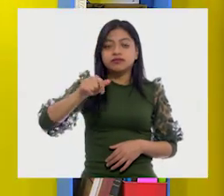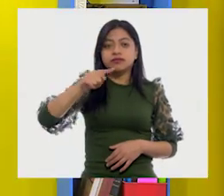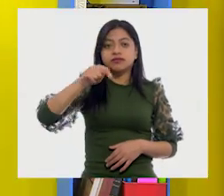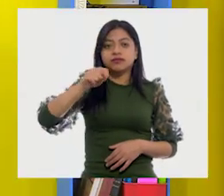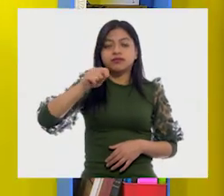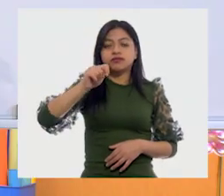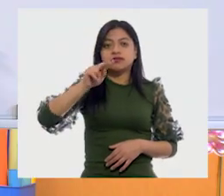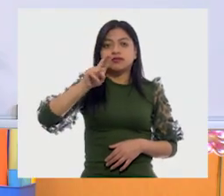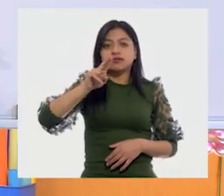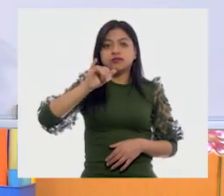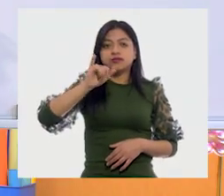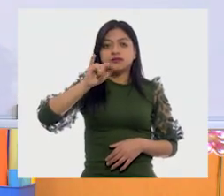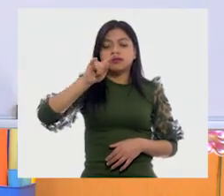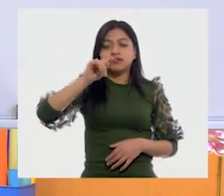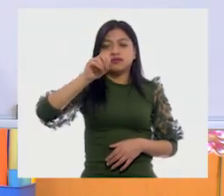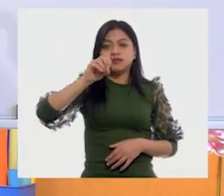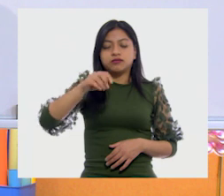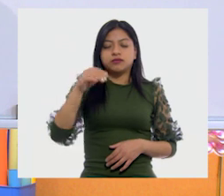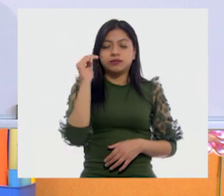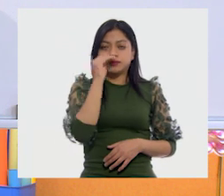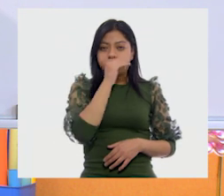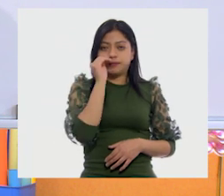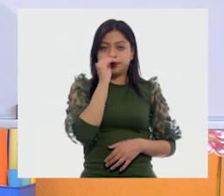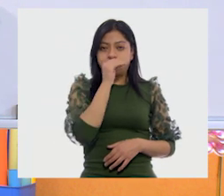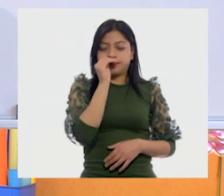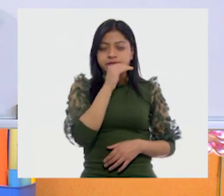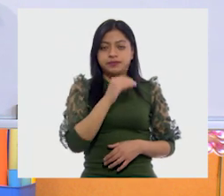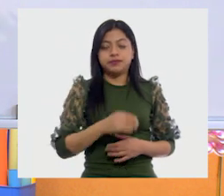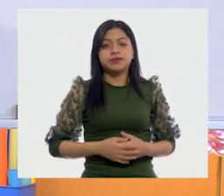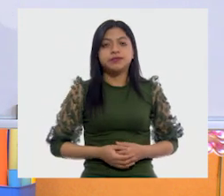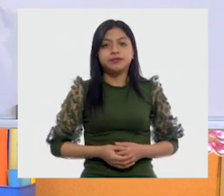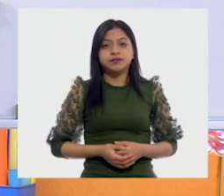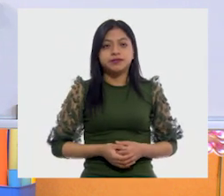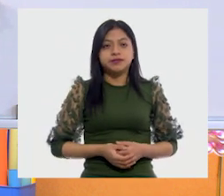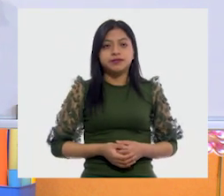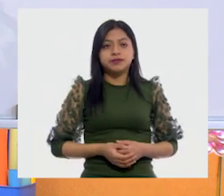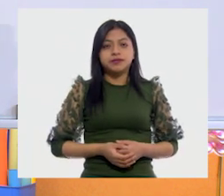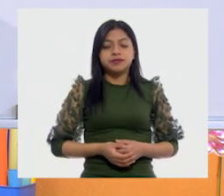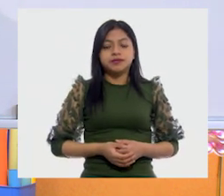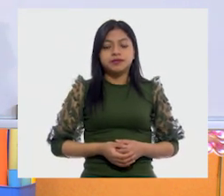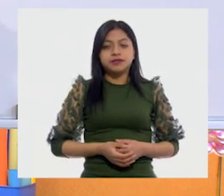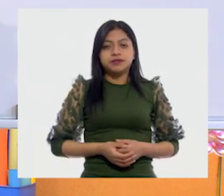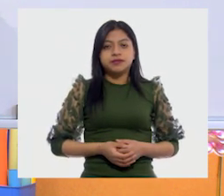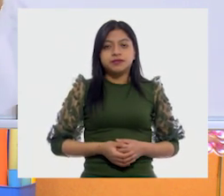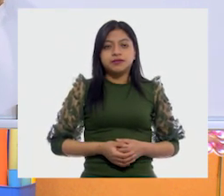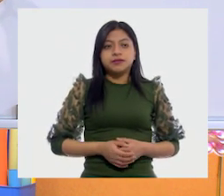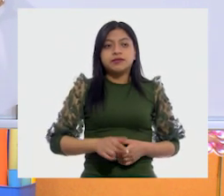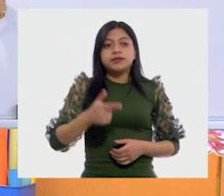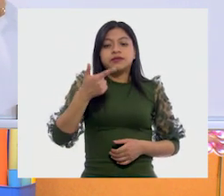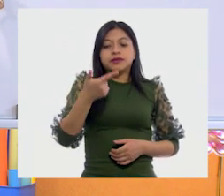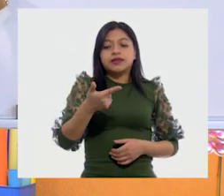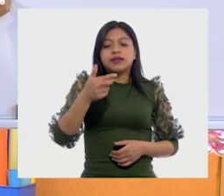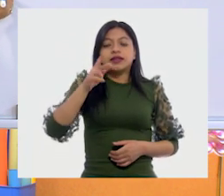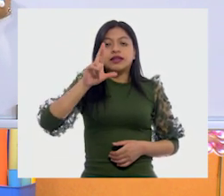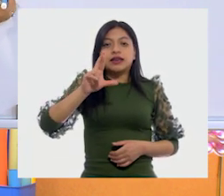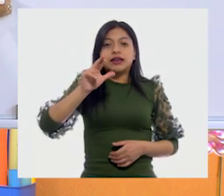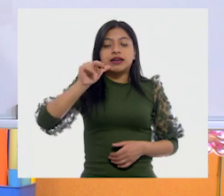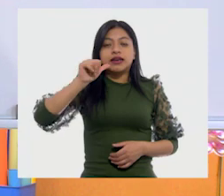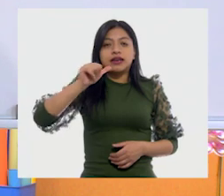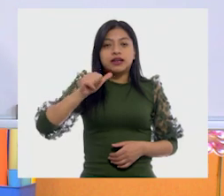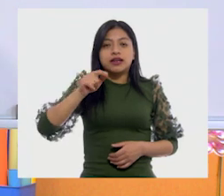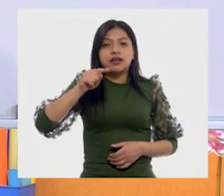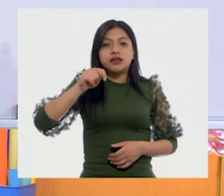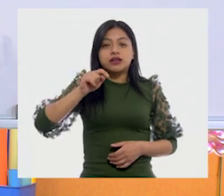R. R. R. R. Tui. Tui. To. Dos vocales juntas, gratuito.